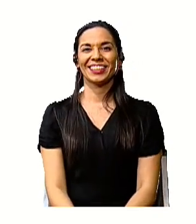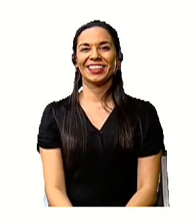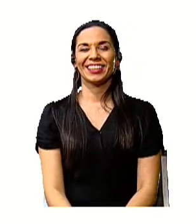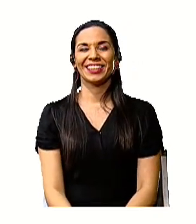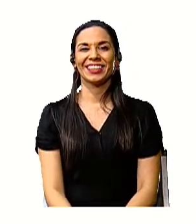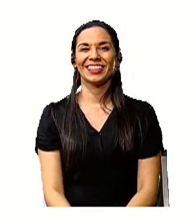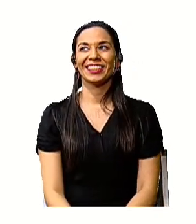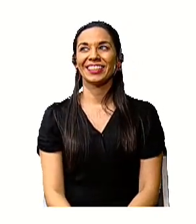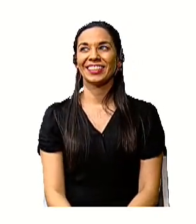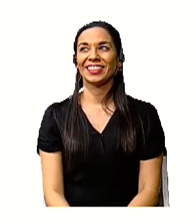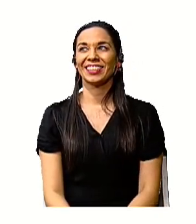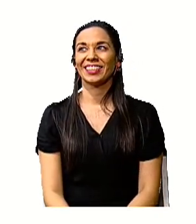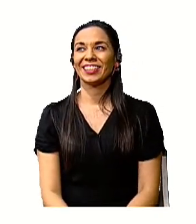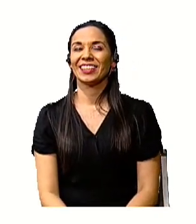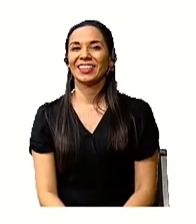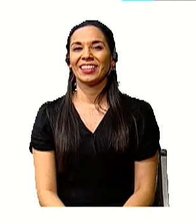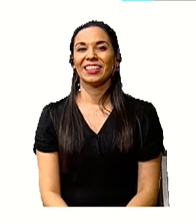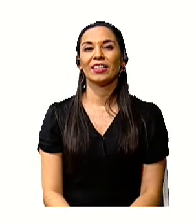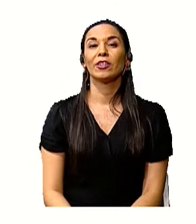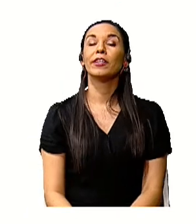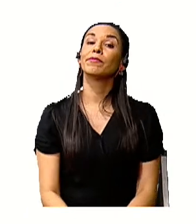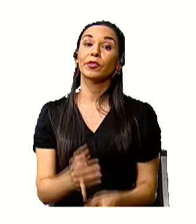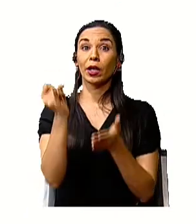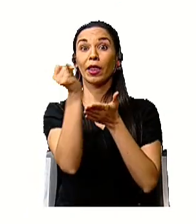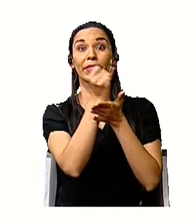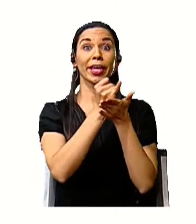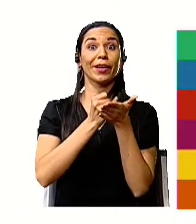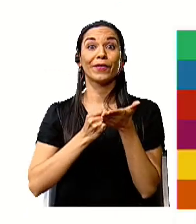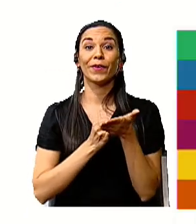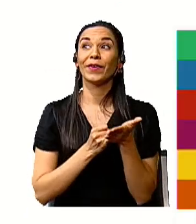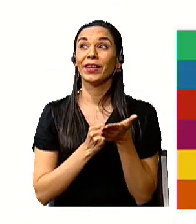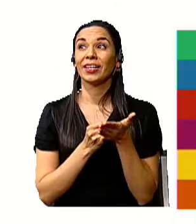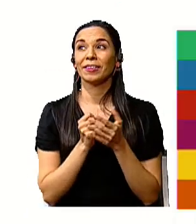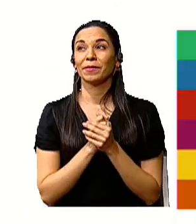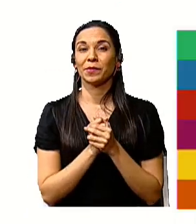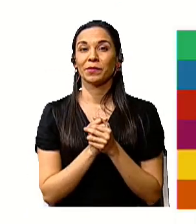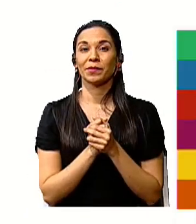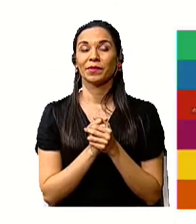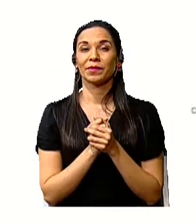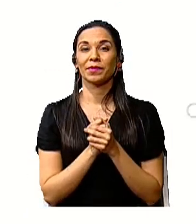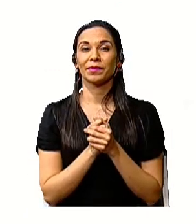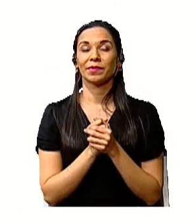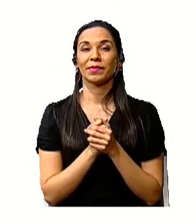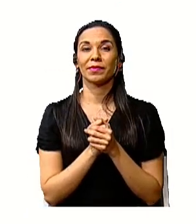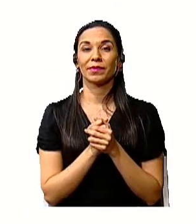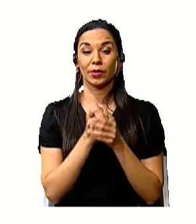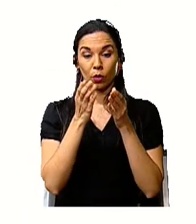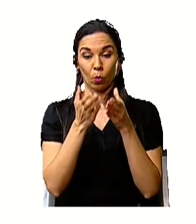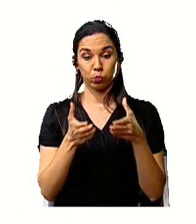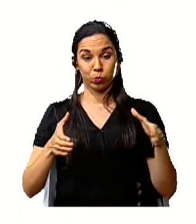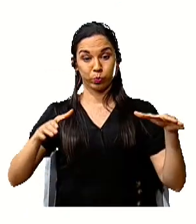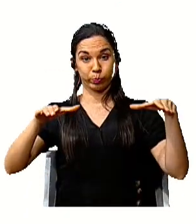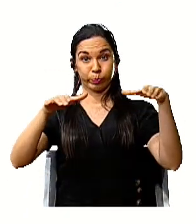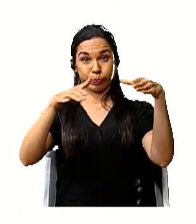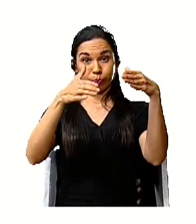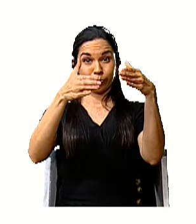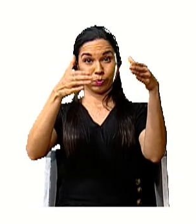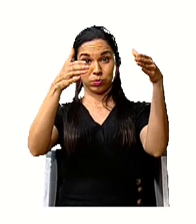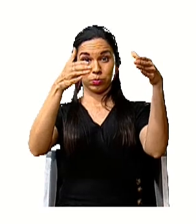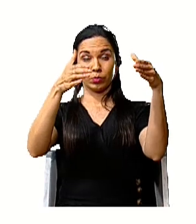Entonces, decíamos que queríamos dibujar una vasija.